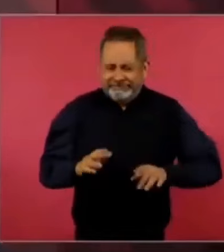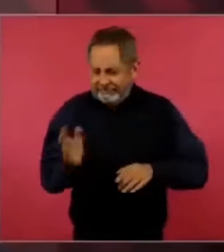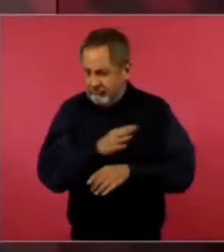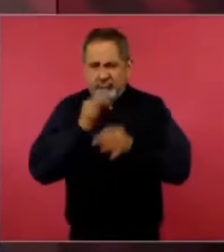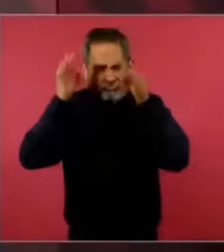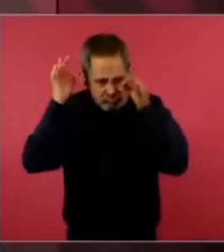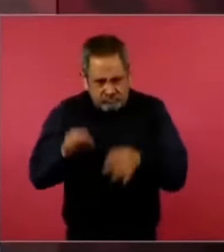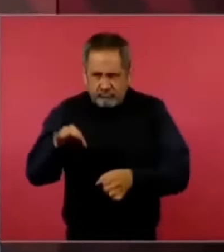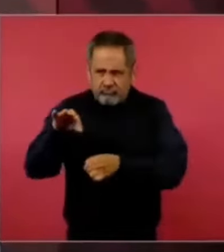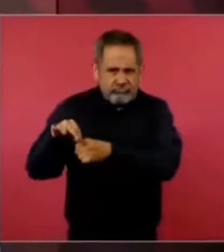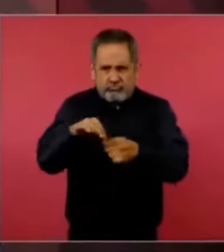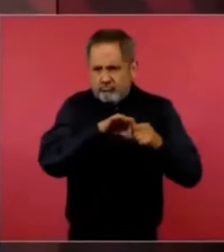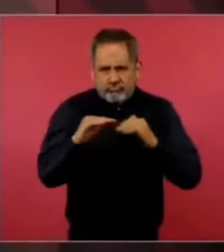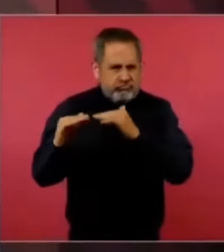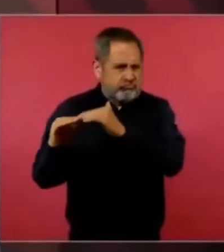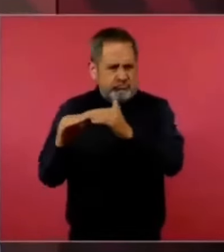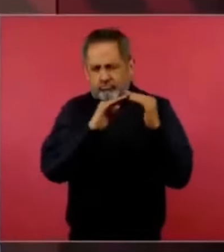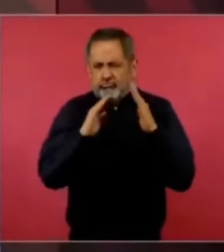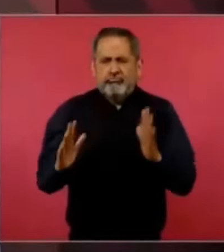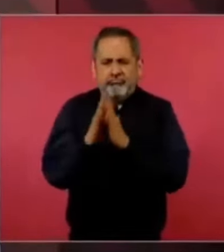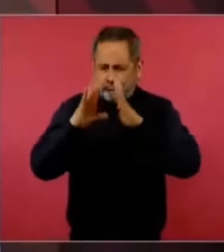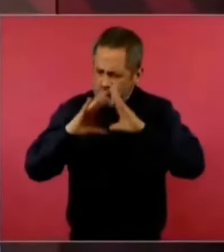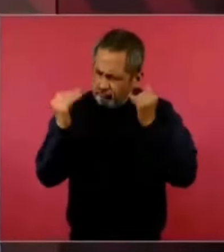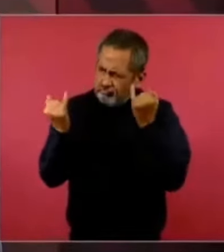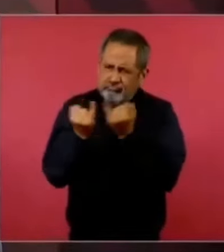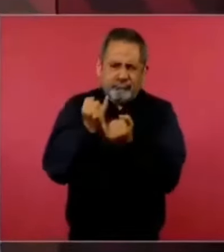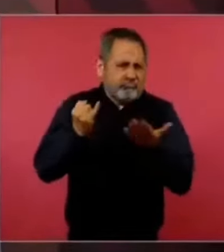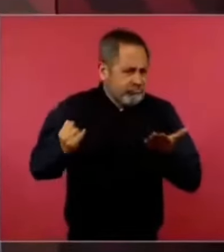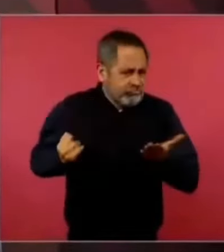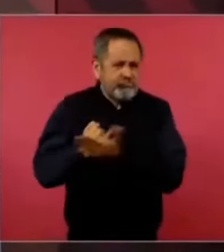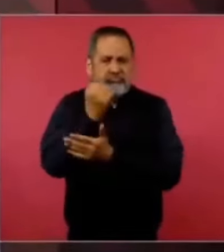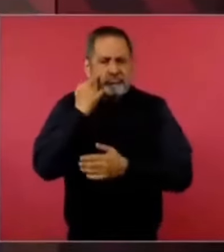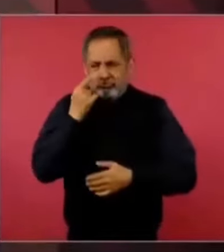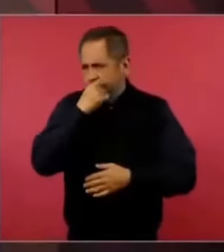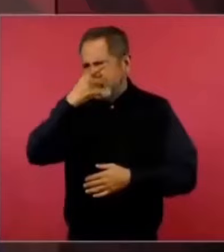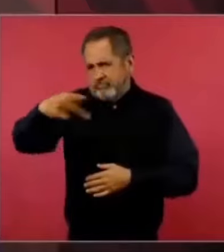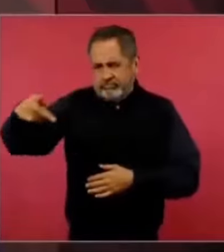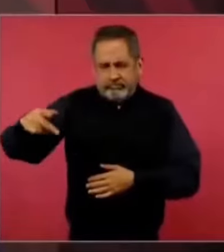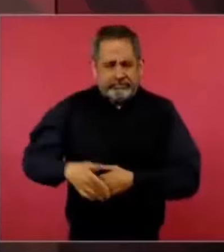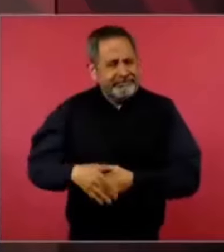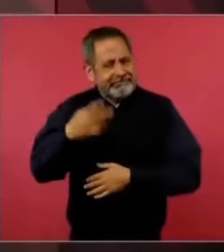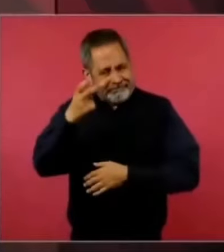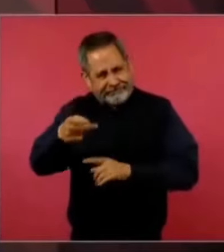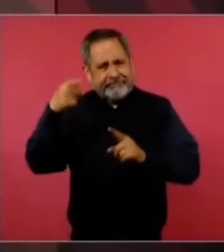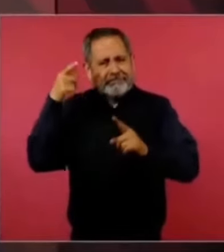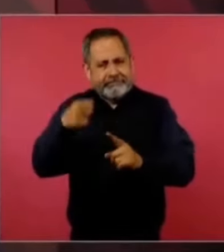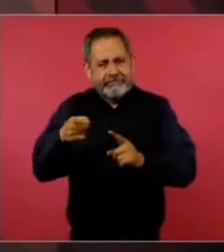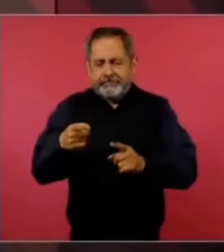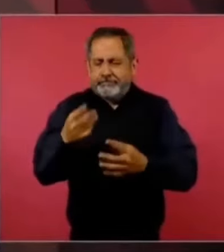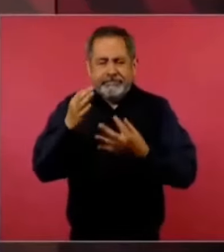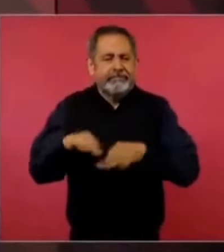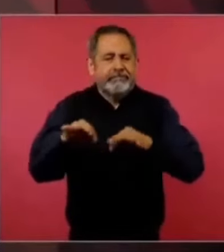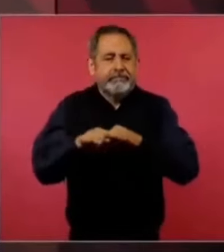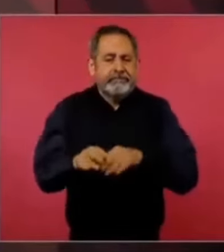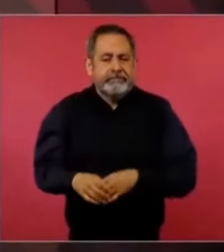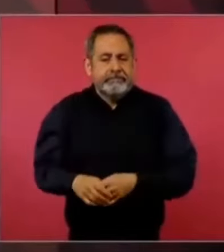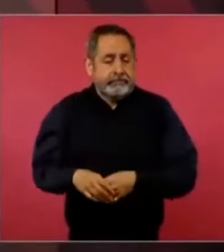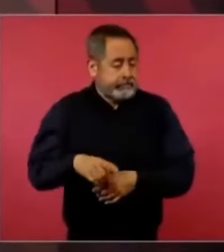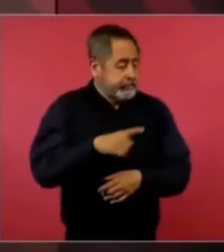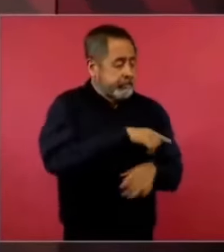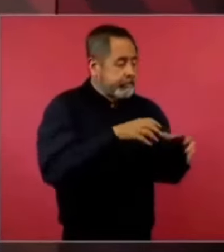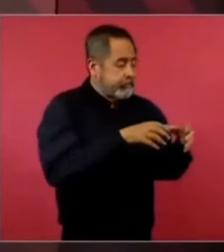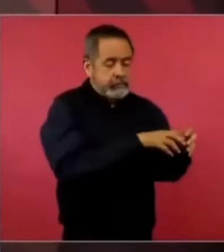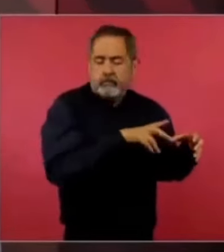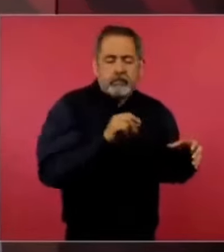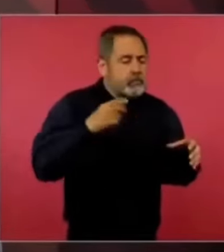ahí estriba el debate, ahí está el meollo del asunto, de que ellos no quieren la